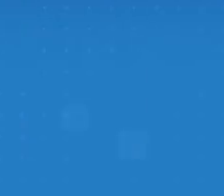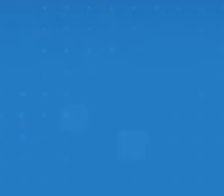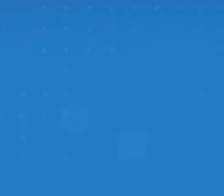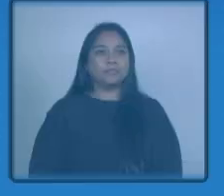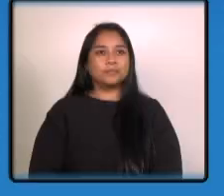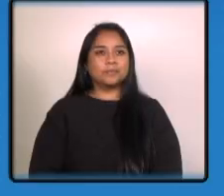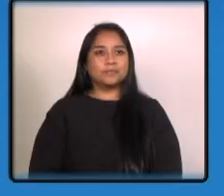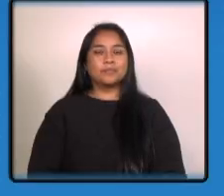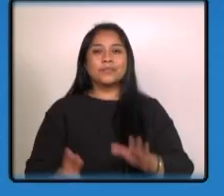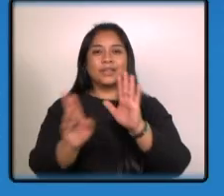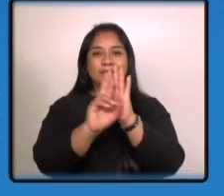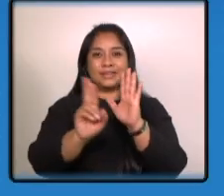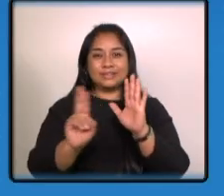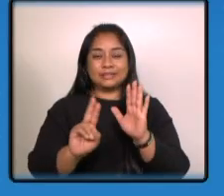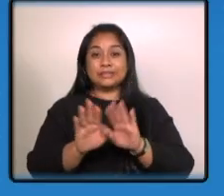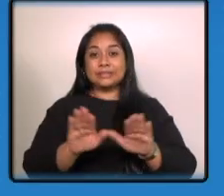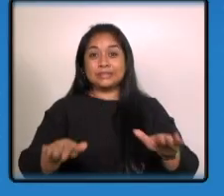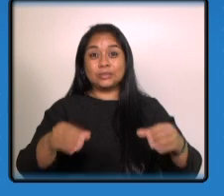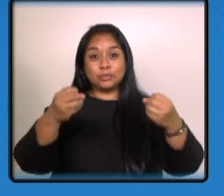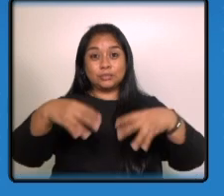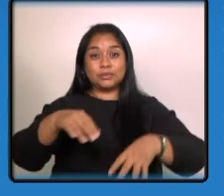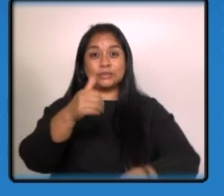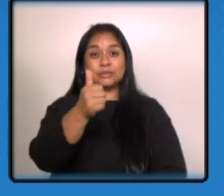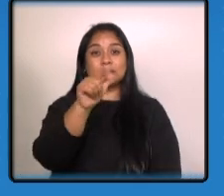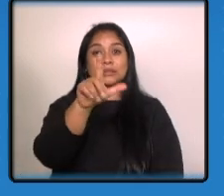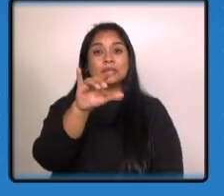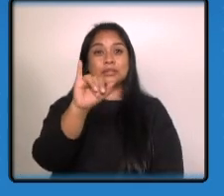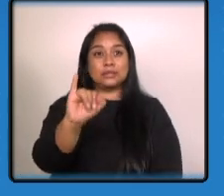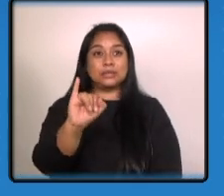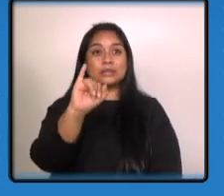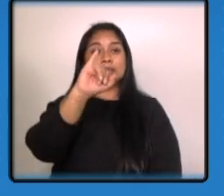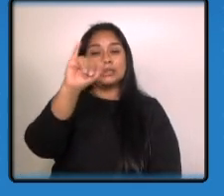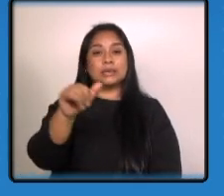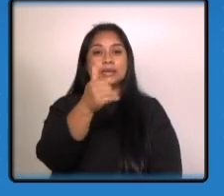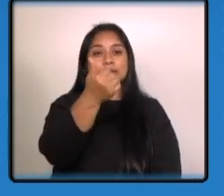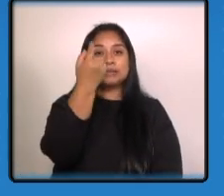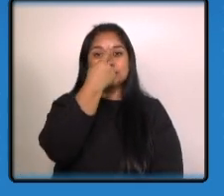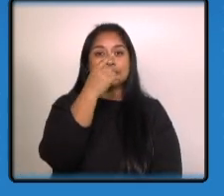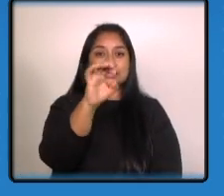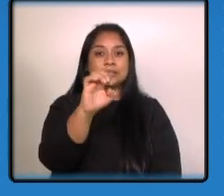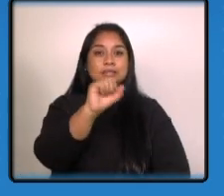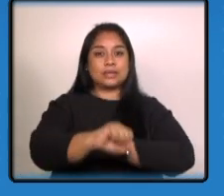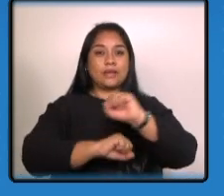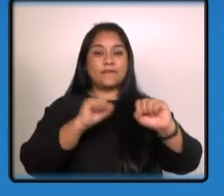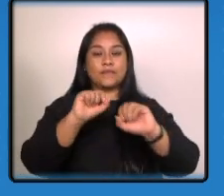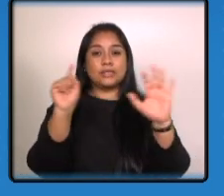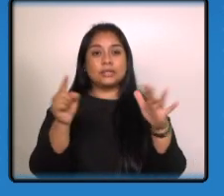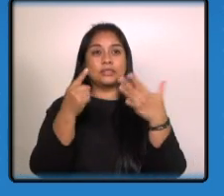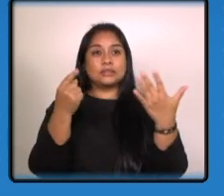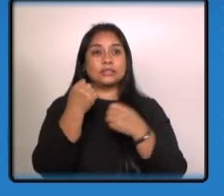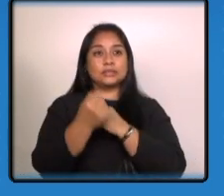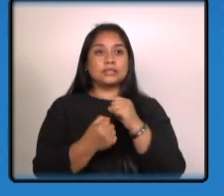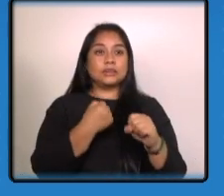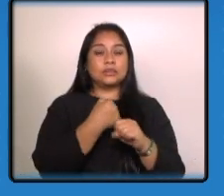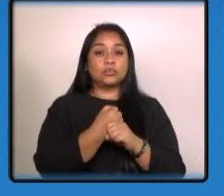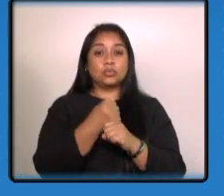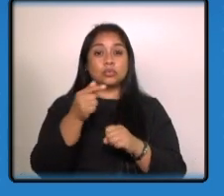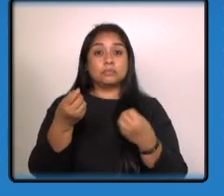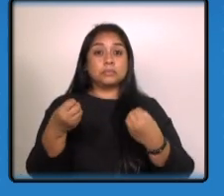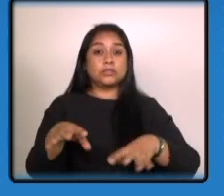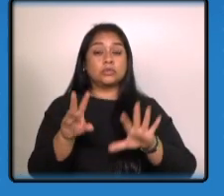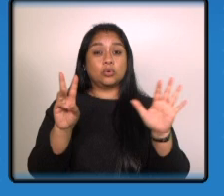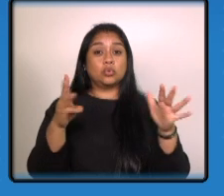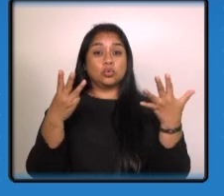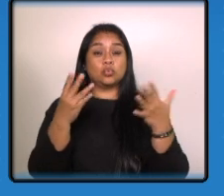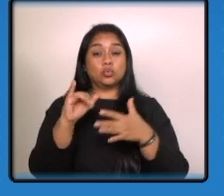Alerta Alba Kenneth Ali Yacef del Sid Yupe de 16 años desapareció el 18